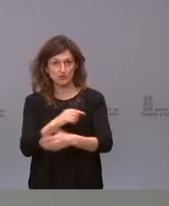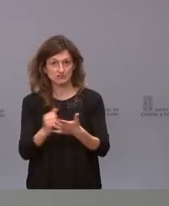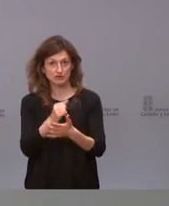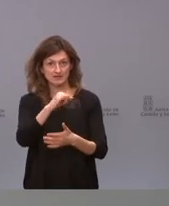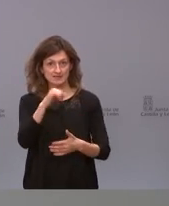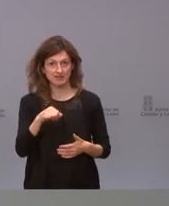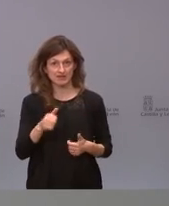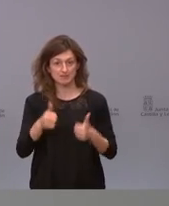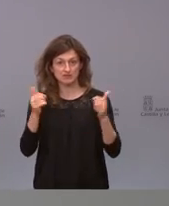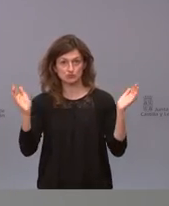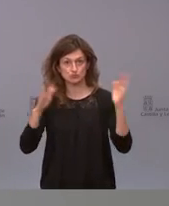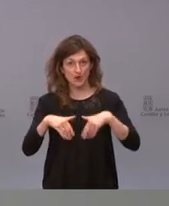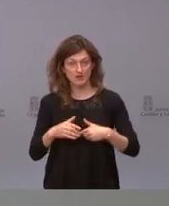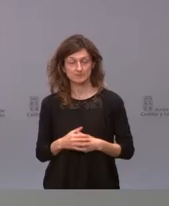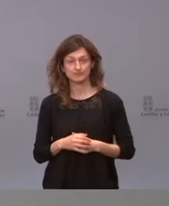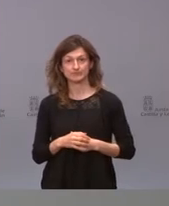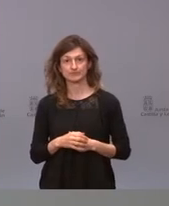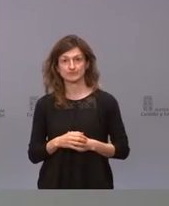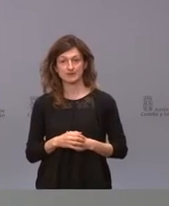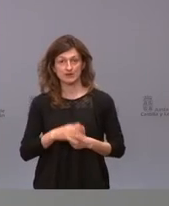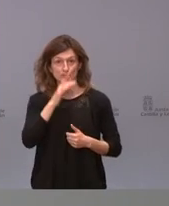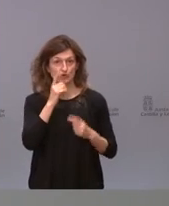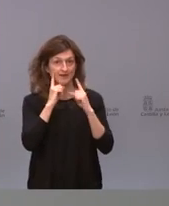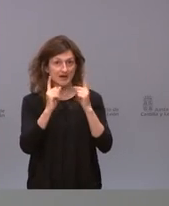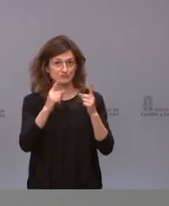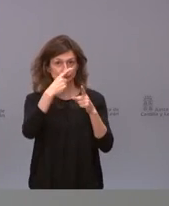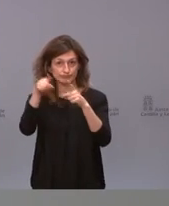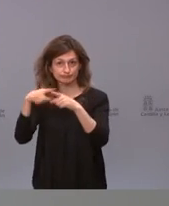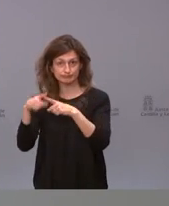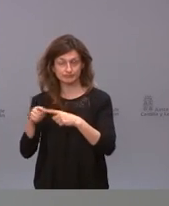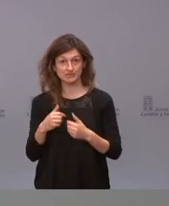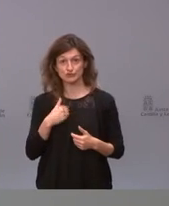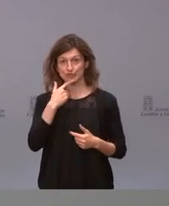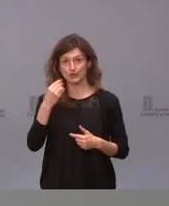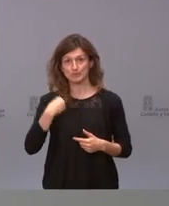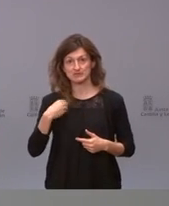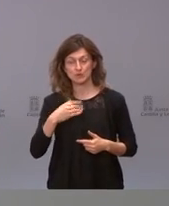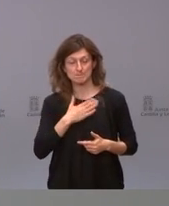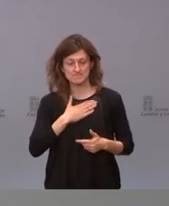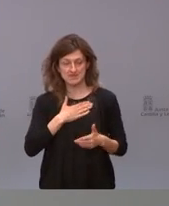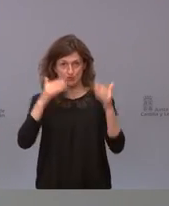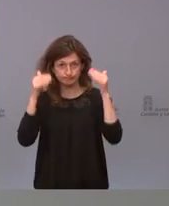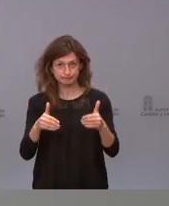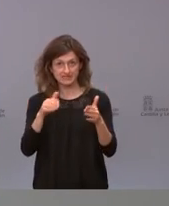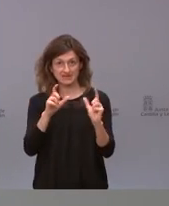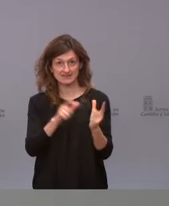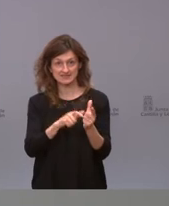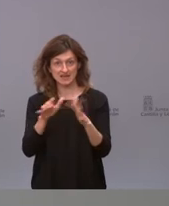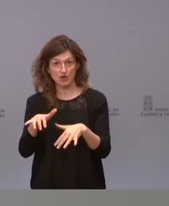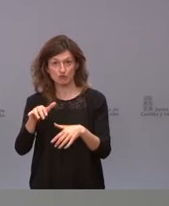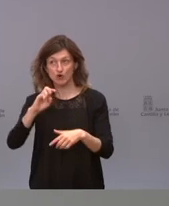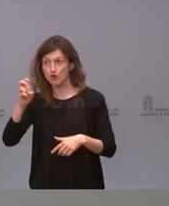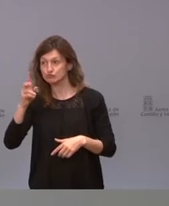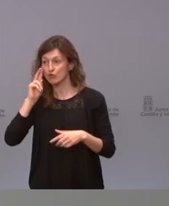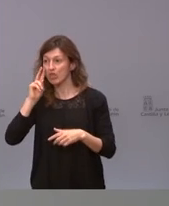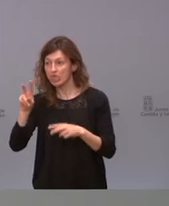CNK y no tenían más que poner es decir hay mucha variabilidad yo desde luego siempre digo lo mismo bastante tengo con lo mío como para fijarme en